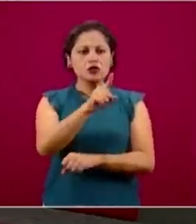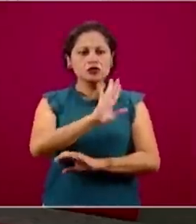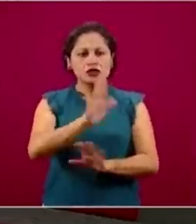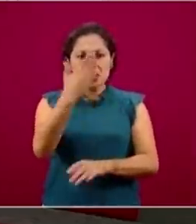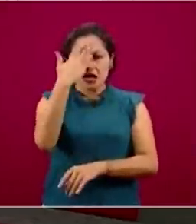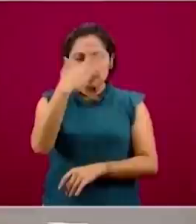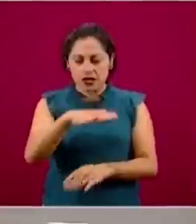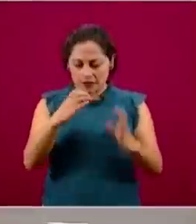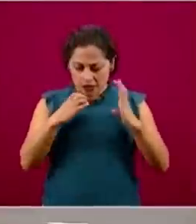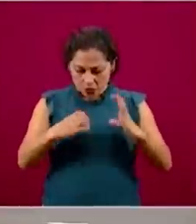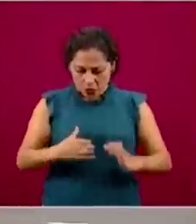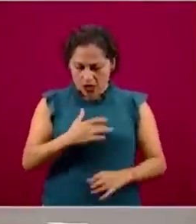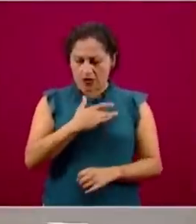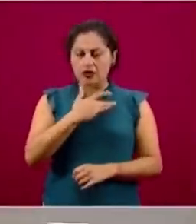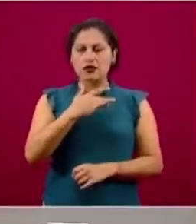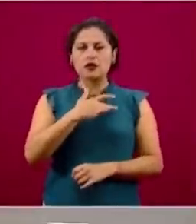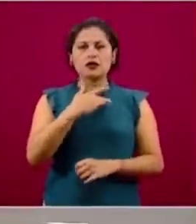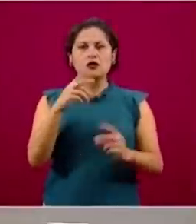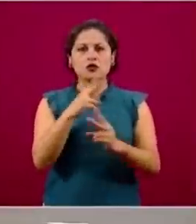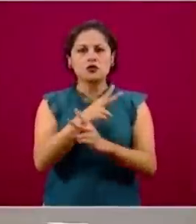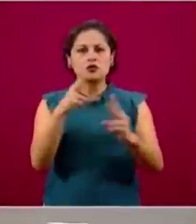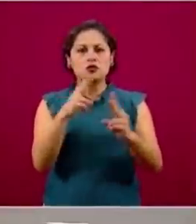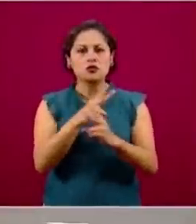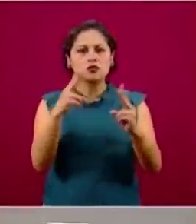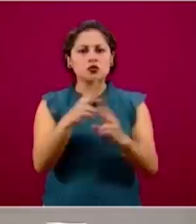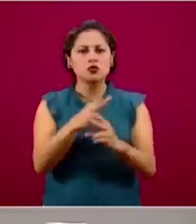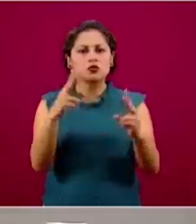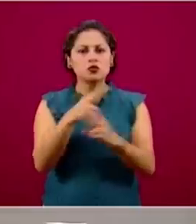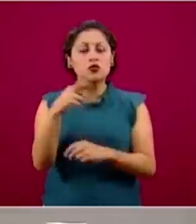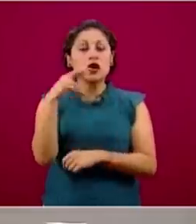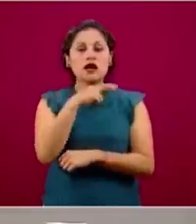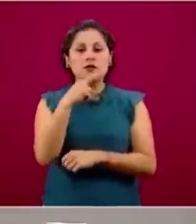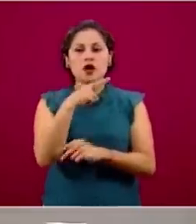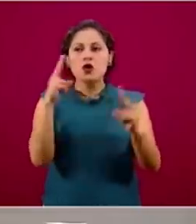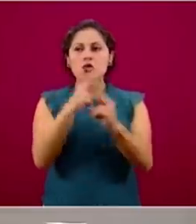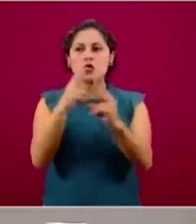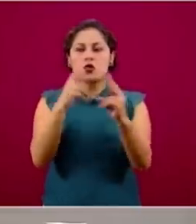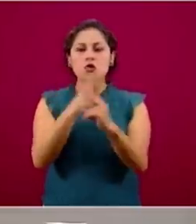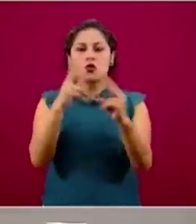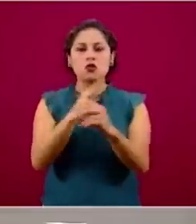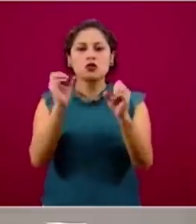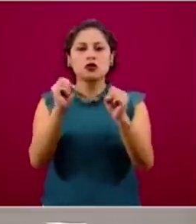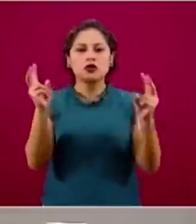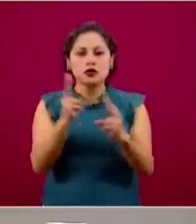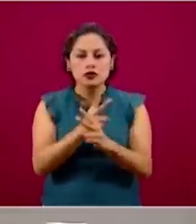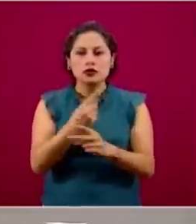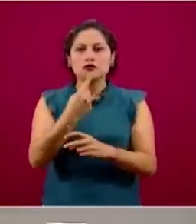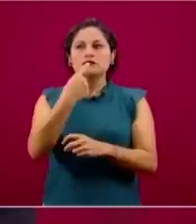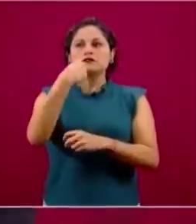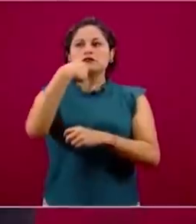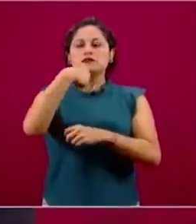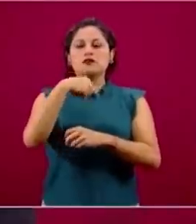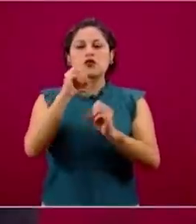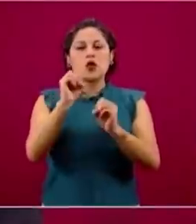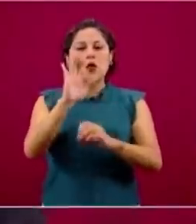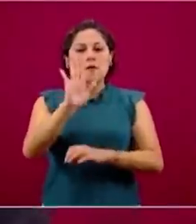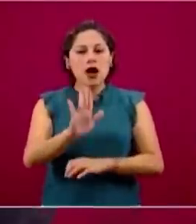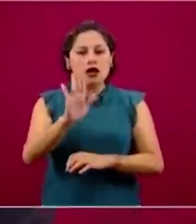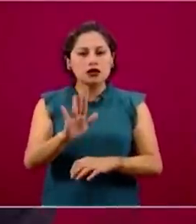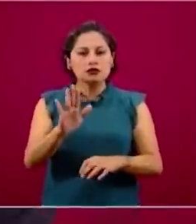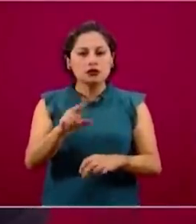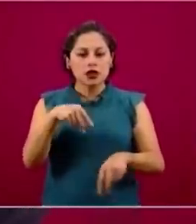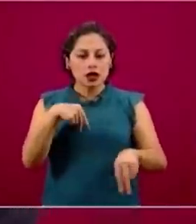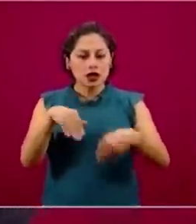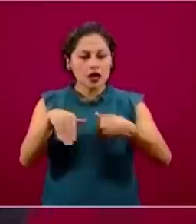más rápidamente o con mayor esfuerzo o inspira muy intensamente o se fatiga fácilmente con